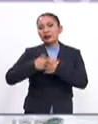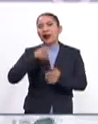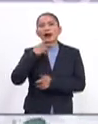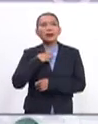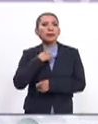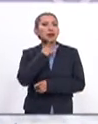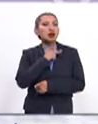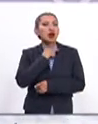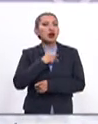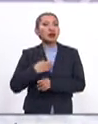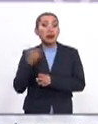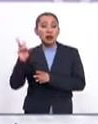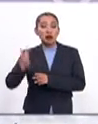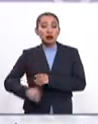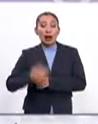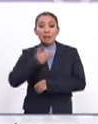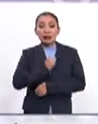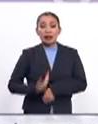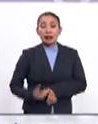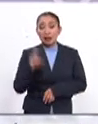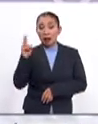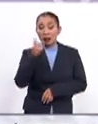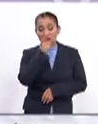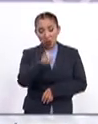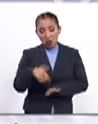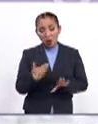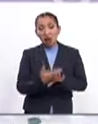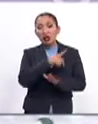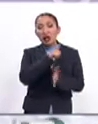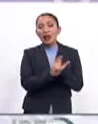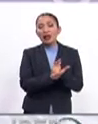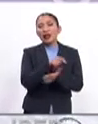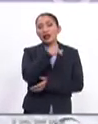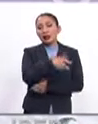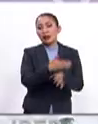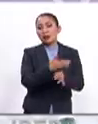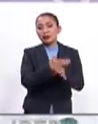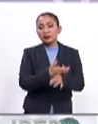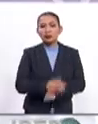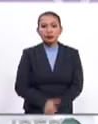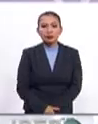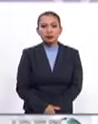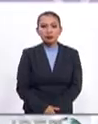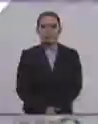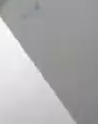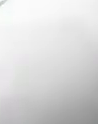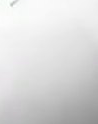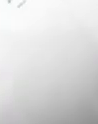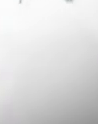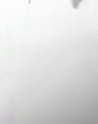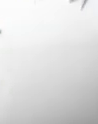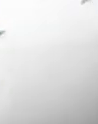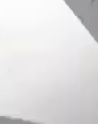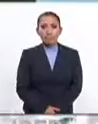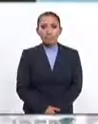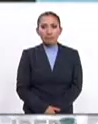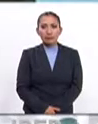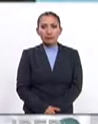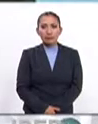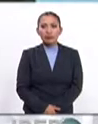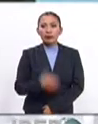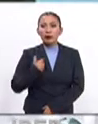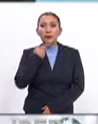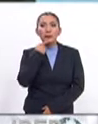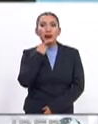presidente Nicolás Maduro anunció que tomará acciones legales contra los Estados Unidos. He dado las